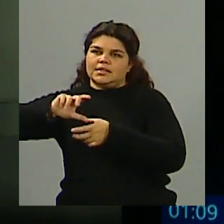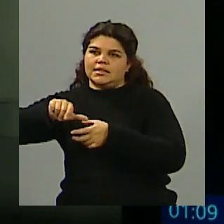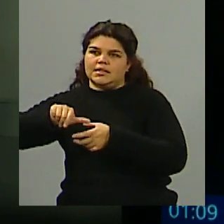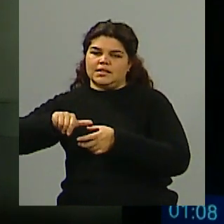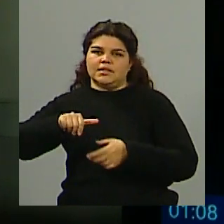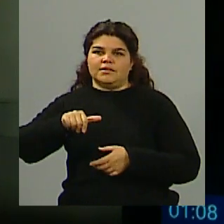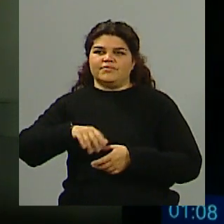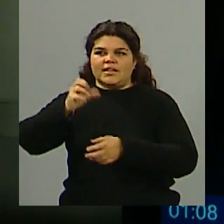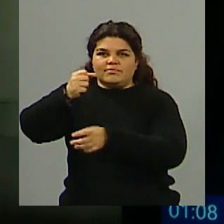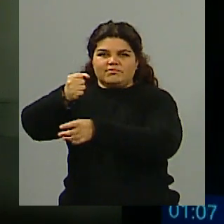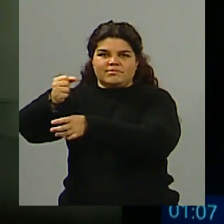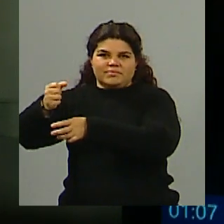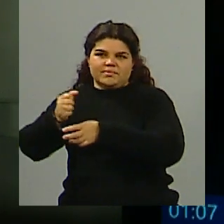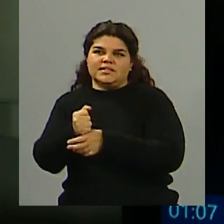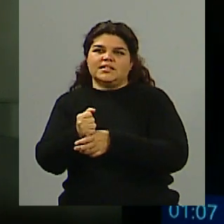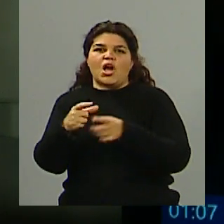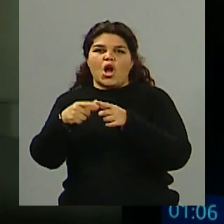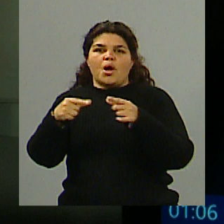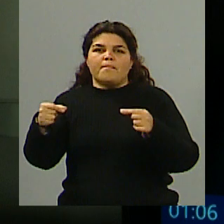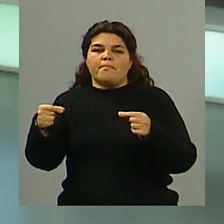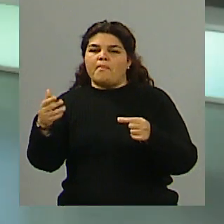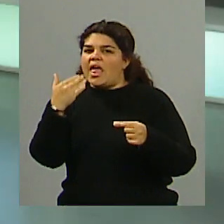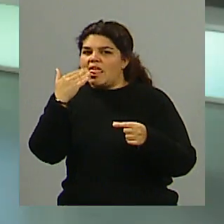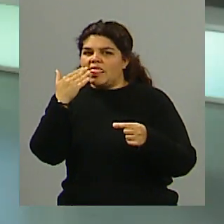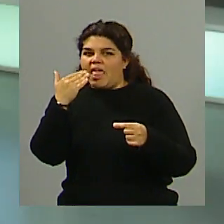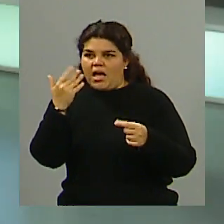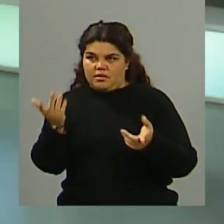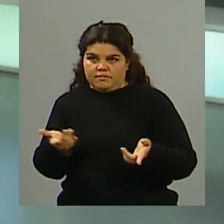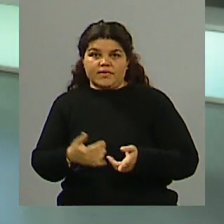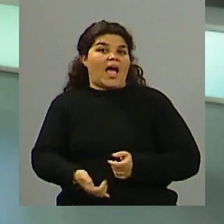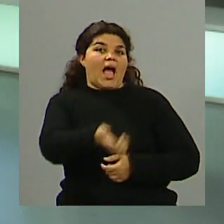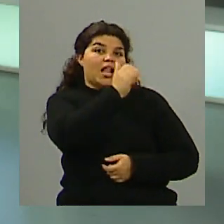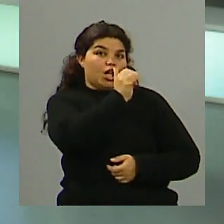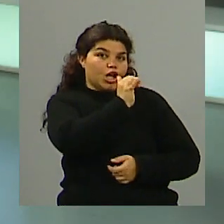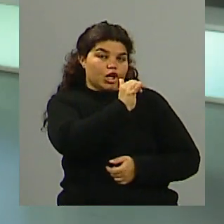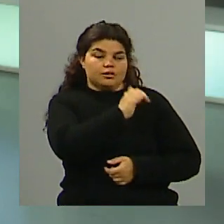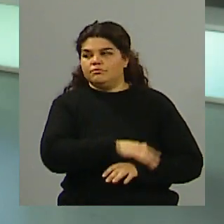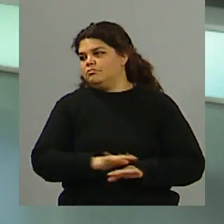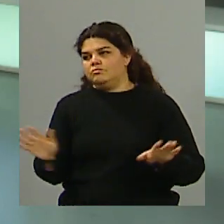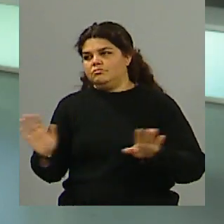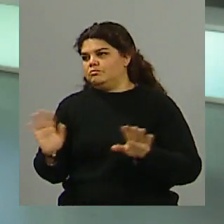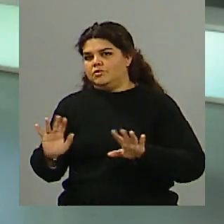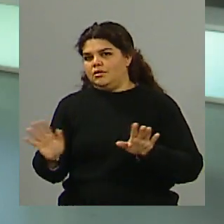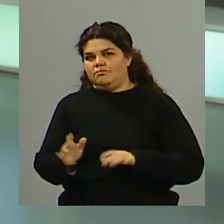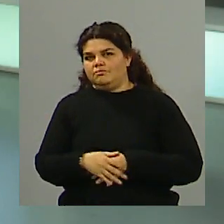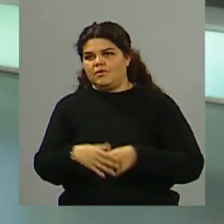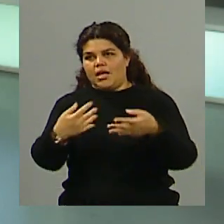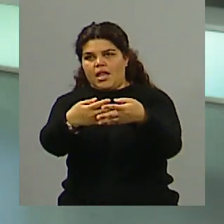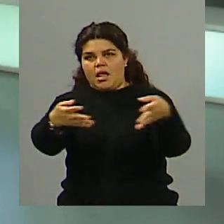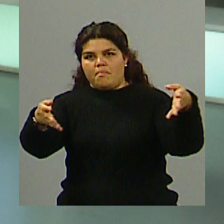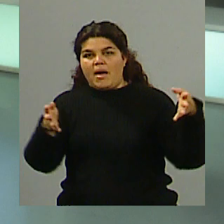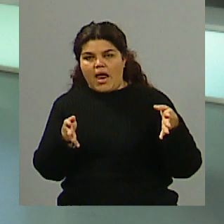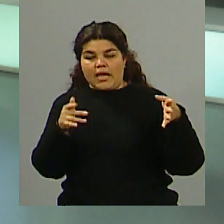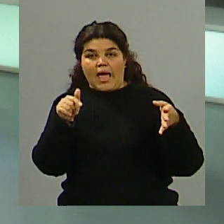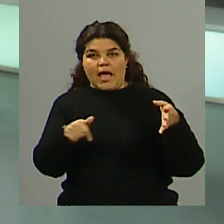limones y menta flotando. ¿Alcohol no, no? No. Ah, bueno, está muy bien. No, porque está lleno de policías cerca del Lepark. Toda la inmediación del Lepark